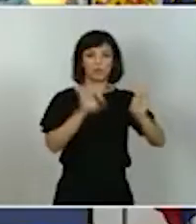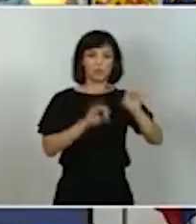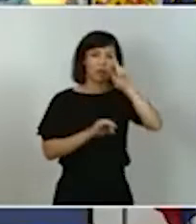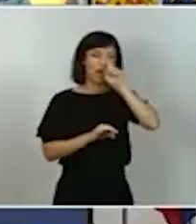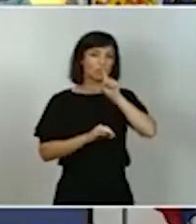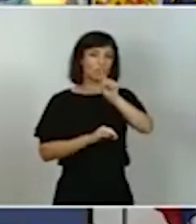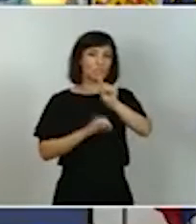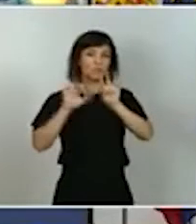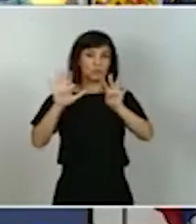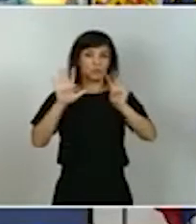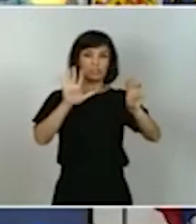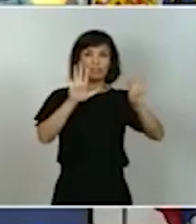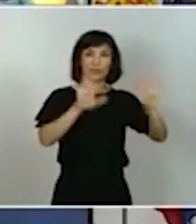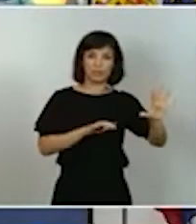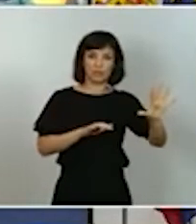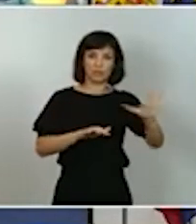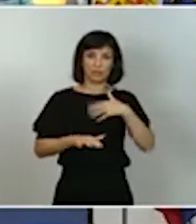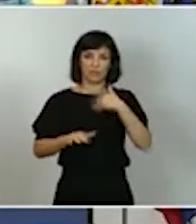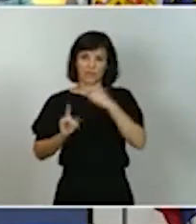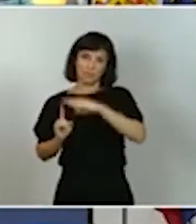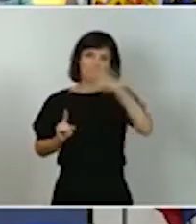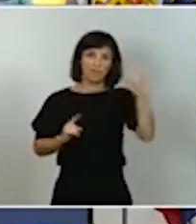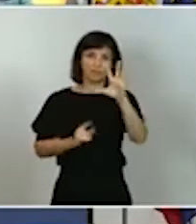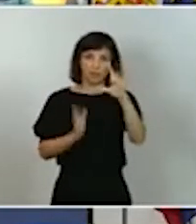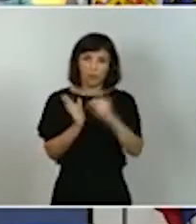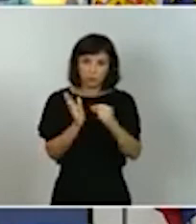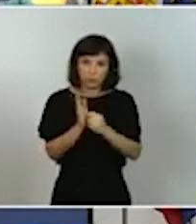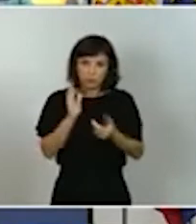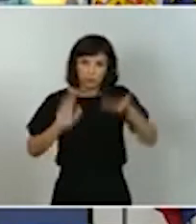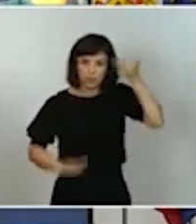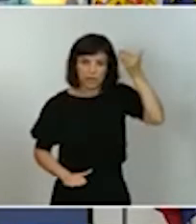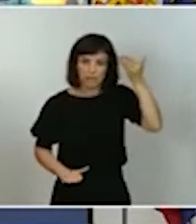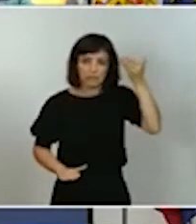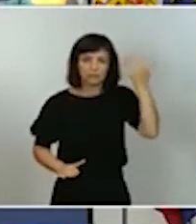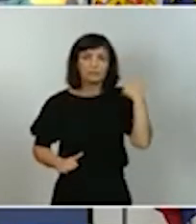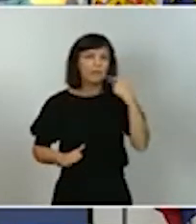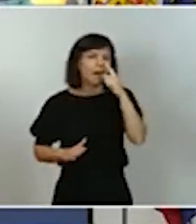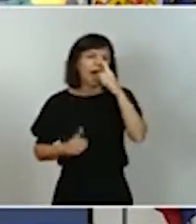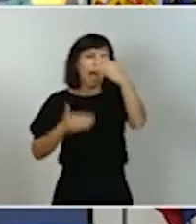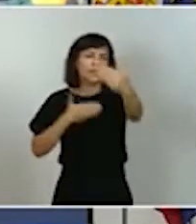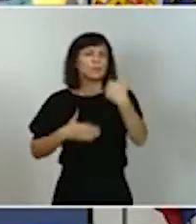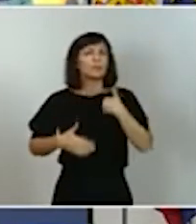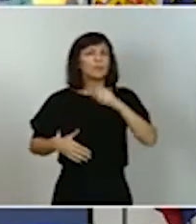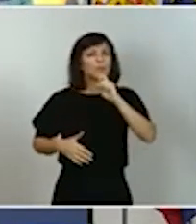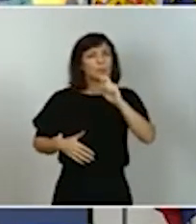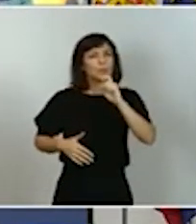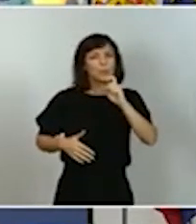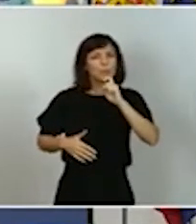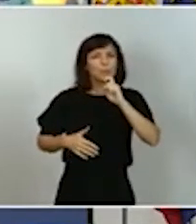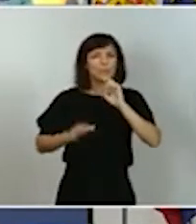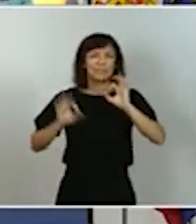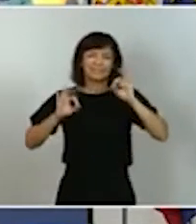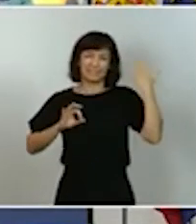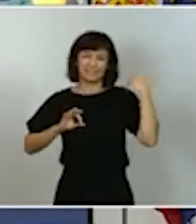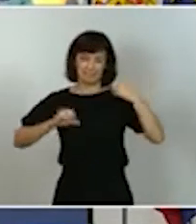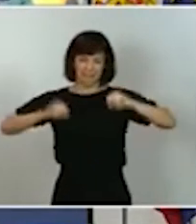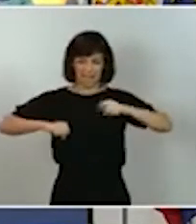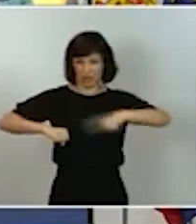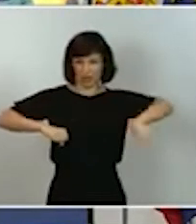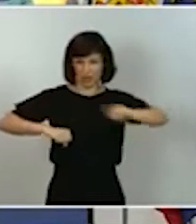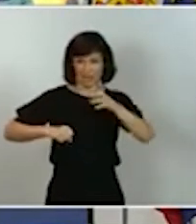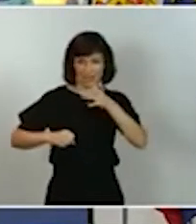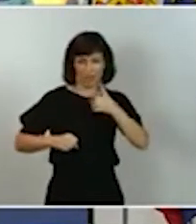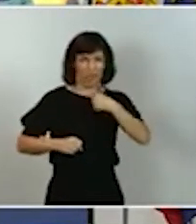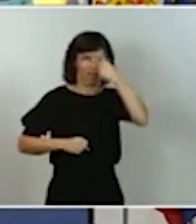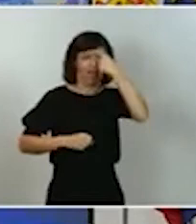es decir, más de cinco puntos. Fueron años muy difíciles, sobre todo nuestros mayores lo saben muy bien, lo recuerdan muy bien.